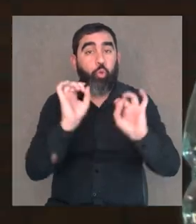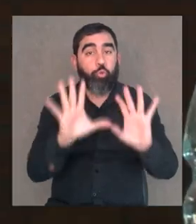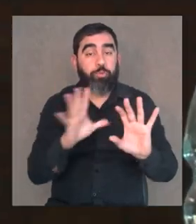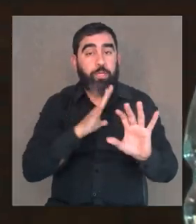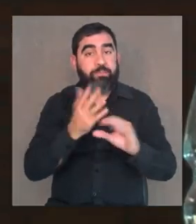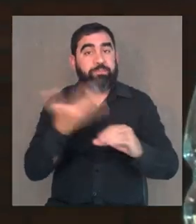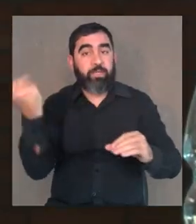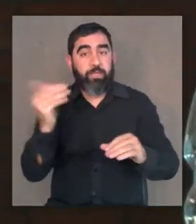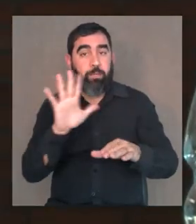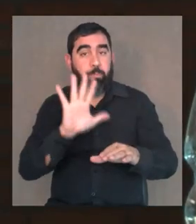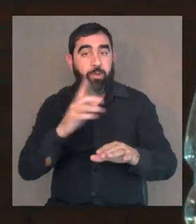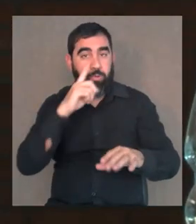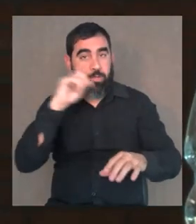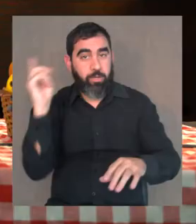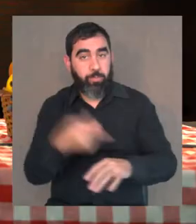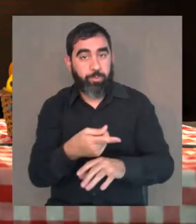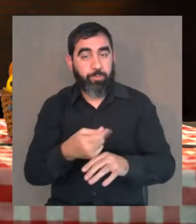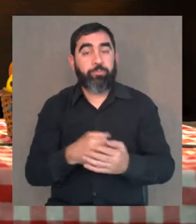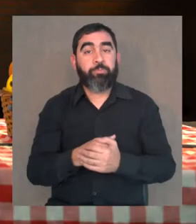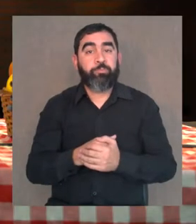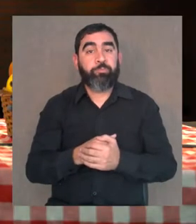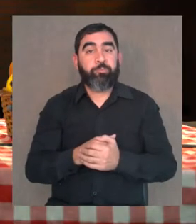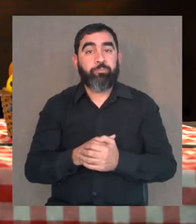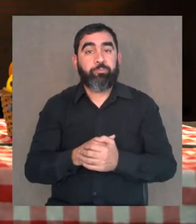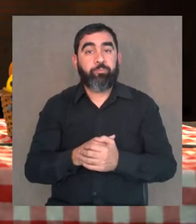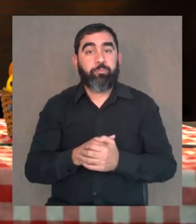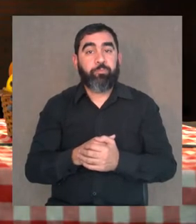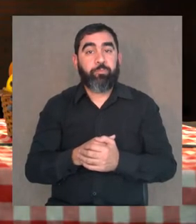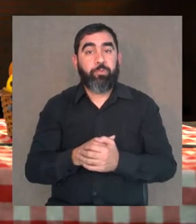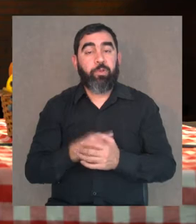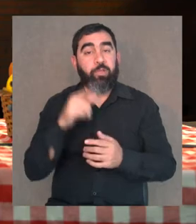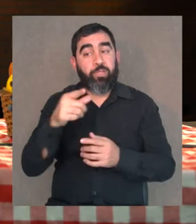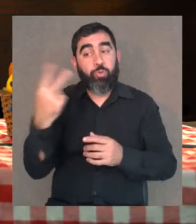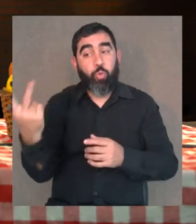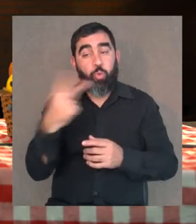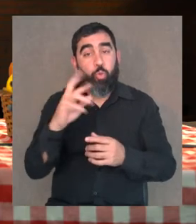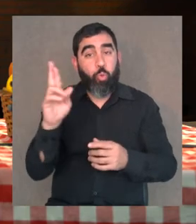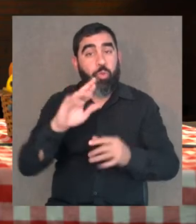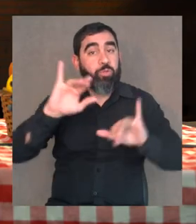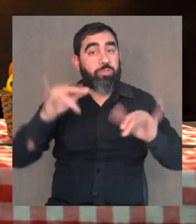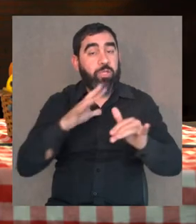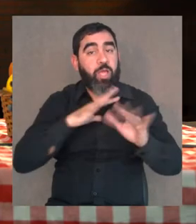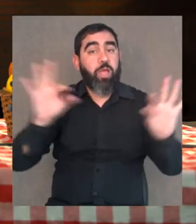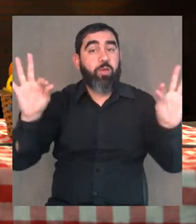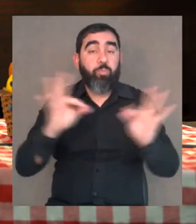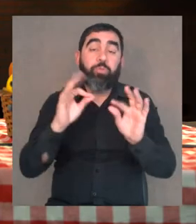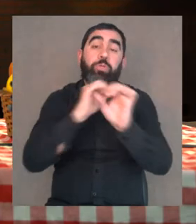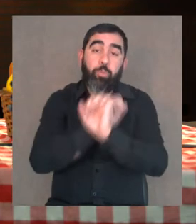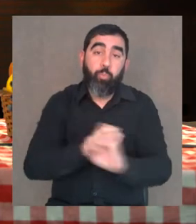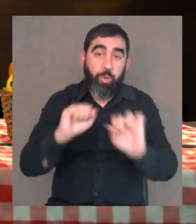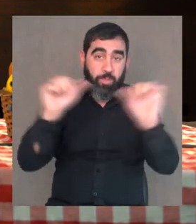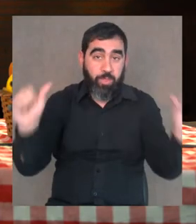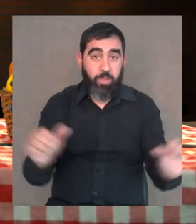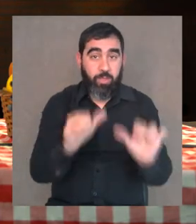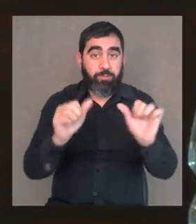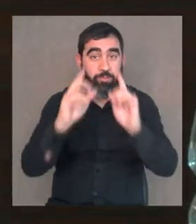del tubo y quitando la mano inmediatamente. Sonido más agudo. Entonces ya con esos dos sonidos tenemos una posibilidad